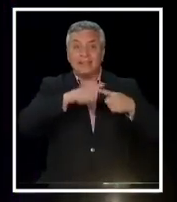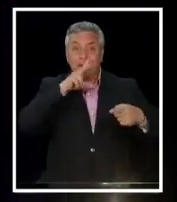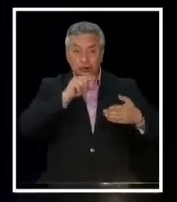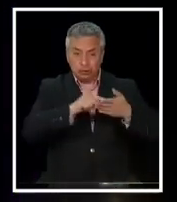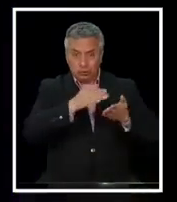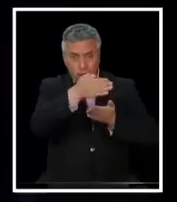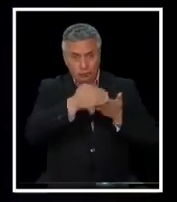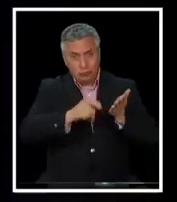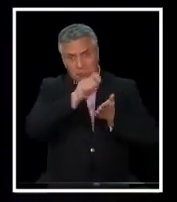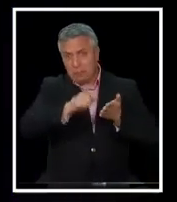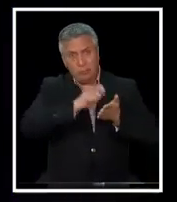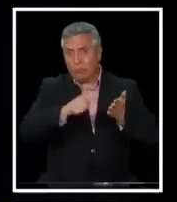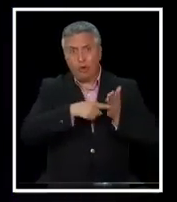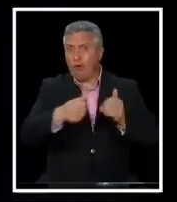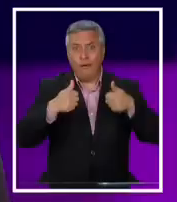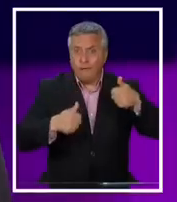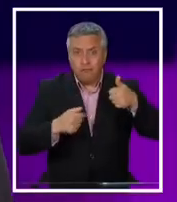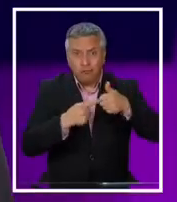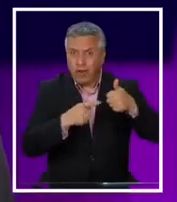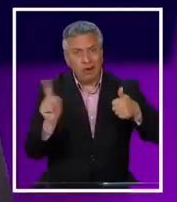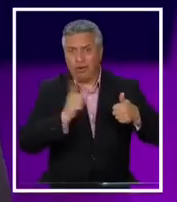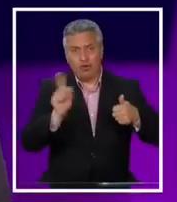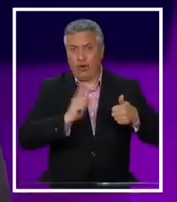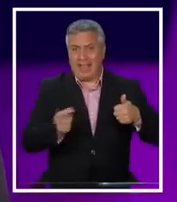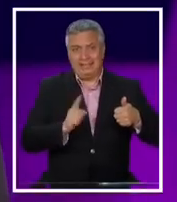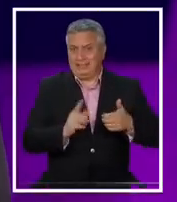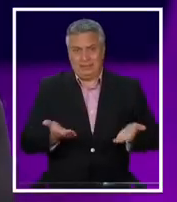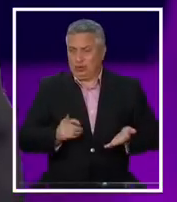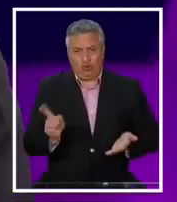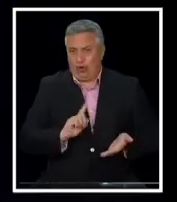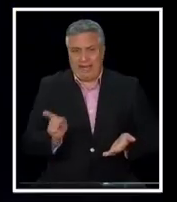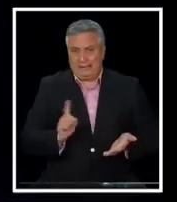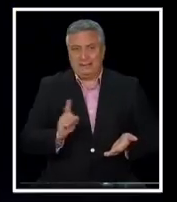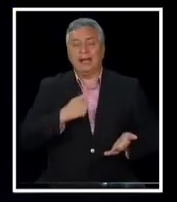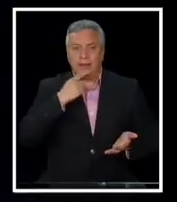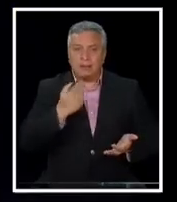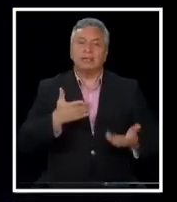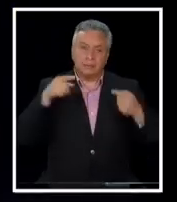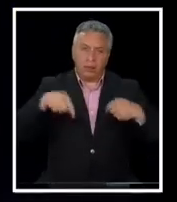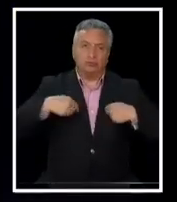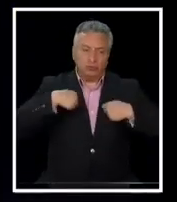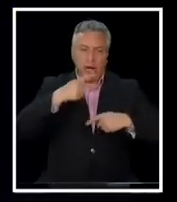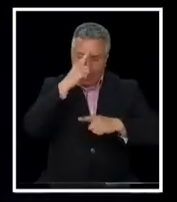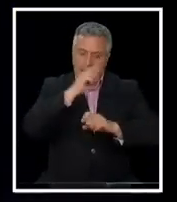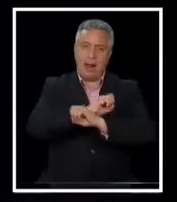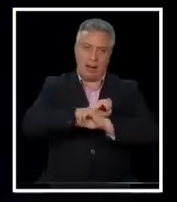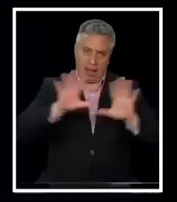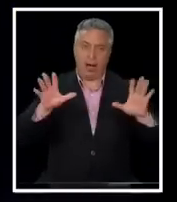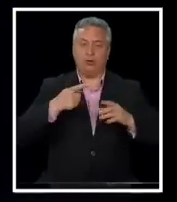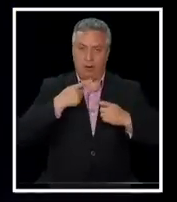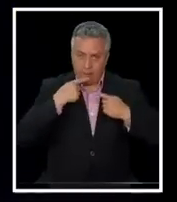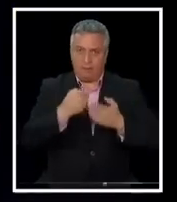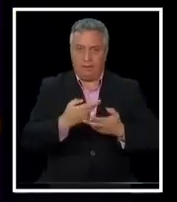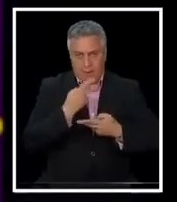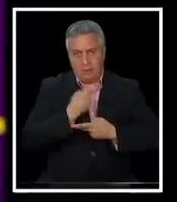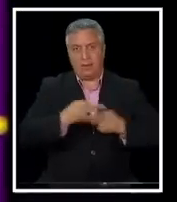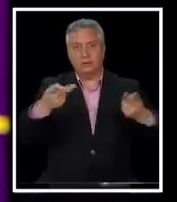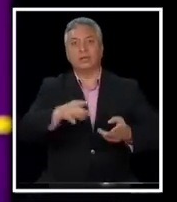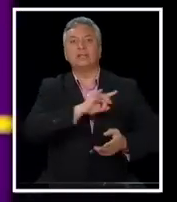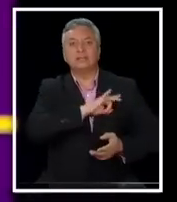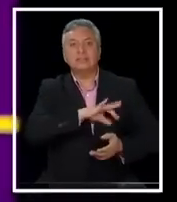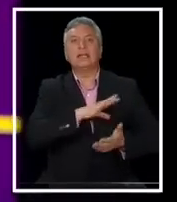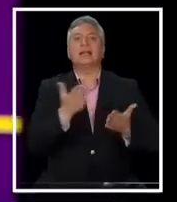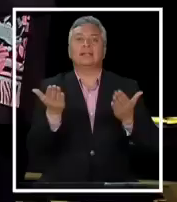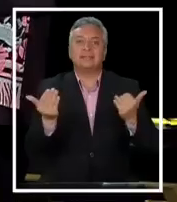y que no merece el país. Y por eso hemos sido tan claros y categóricos al señalar que Chile necesita una nueva